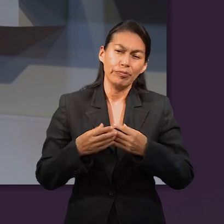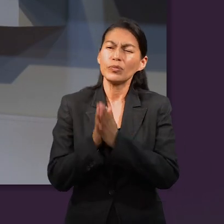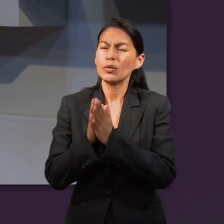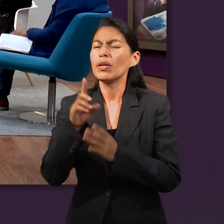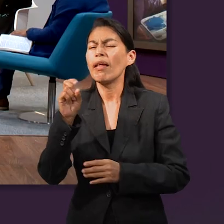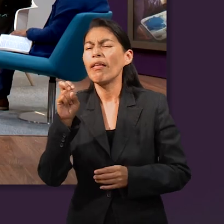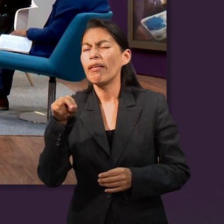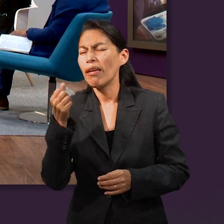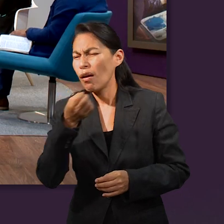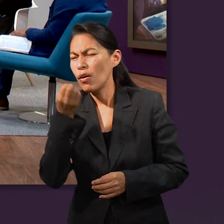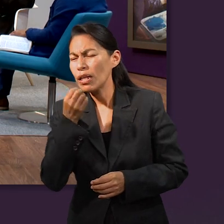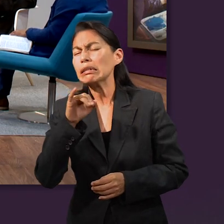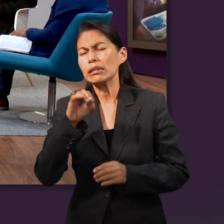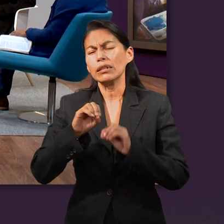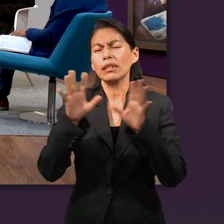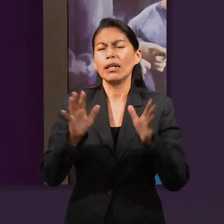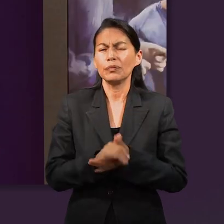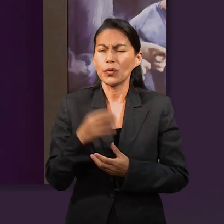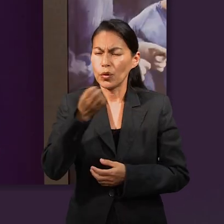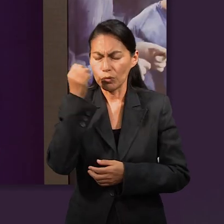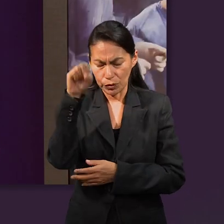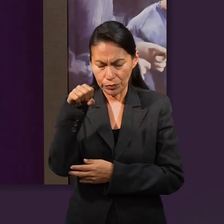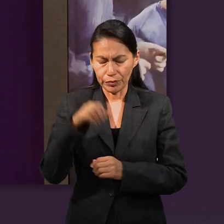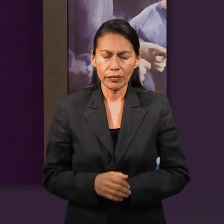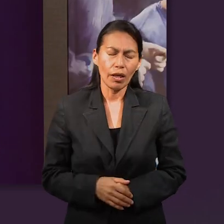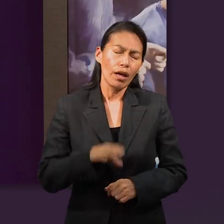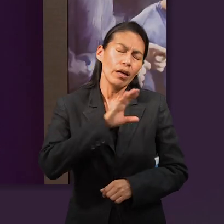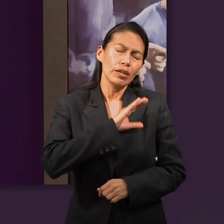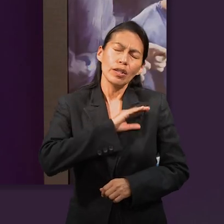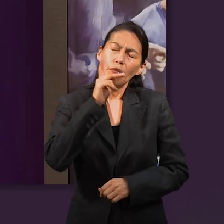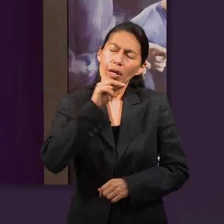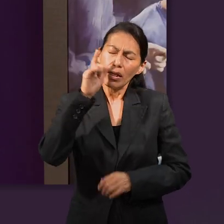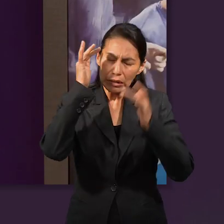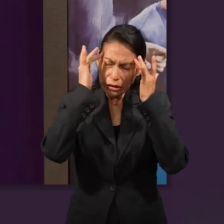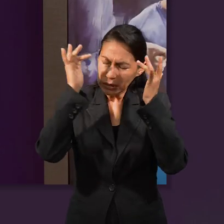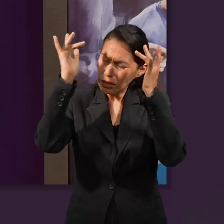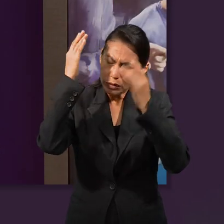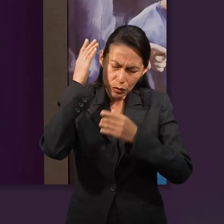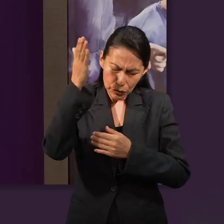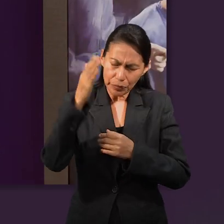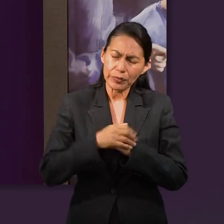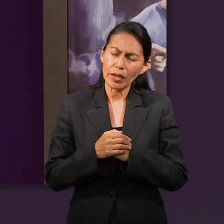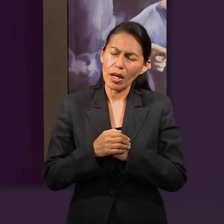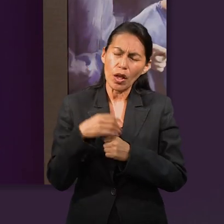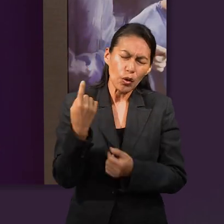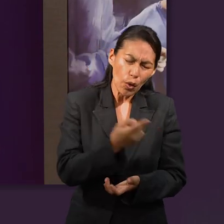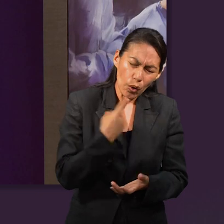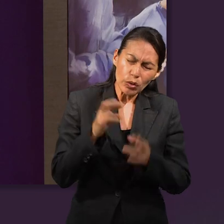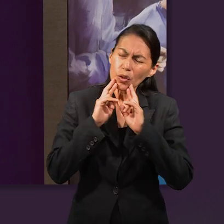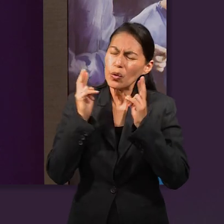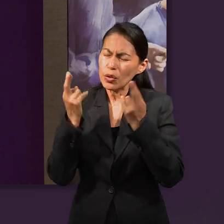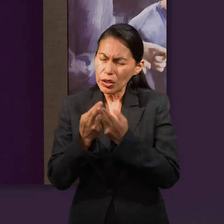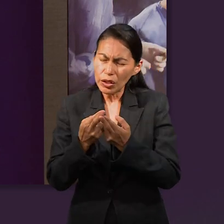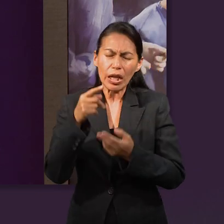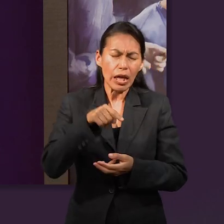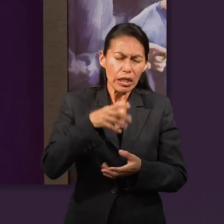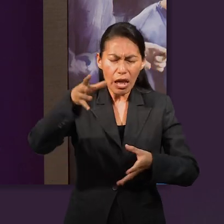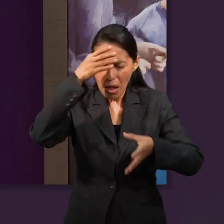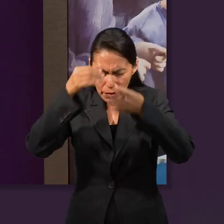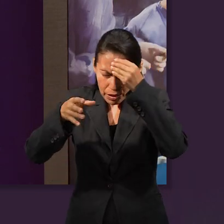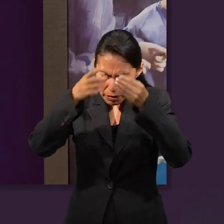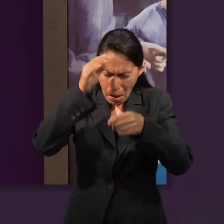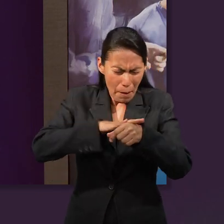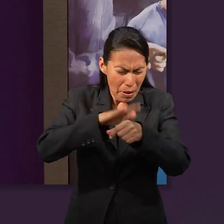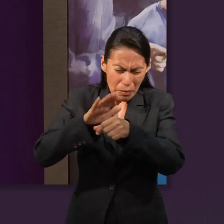Dana, nos diriges a nosotros? Claro que sí, claro que sí. Inclinamos el rostro y veremos. Querido Padre que estás en el cielo, santificado sea tu nombre. Muchísimas gracias, Señor, porque una vez estamos